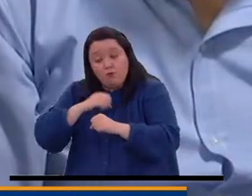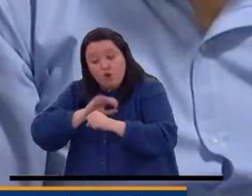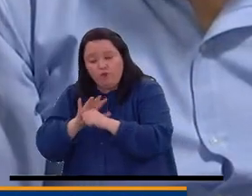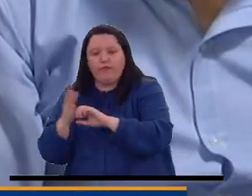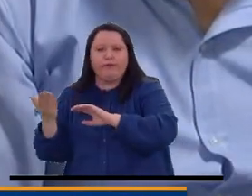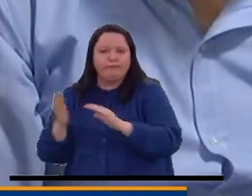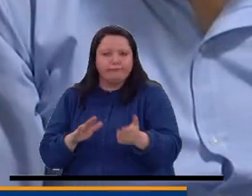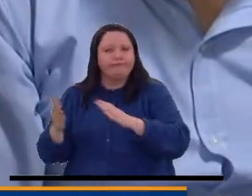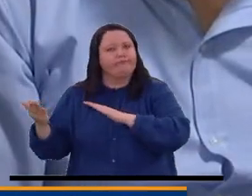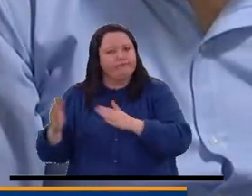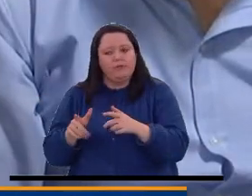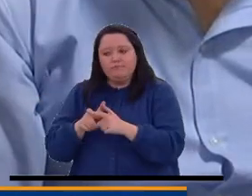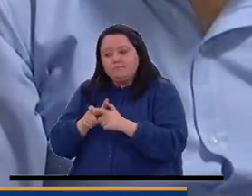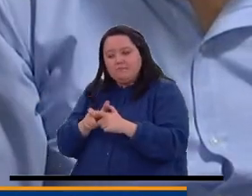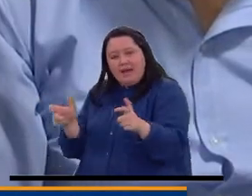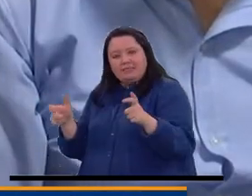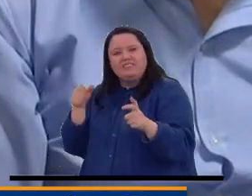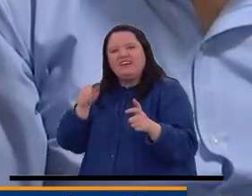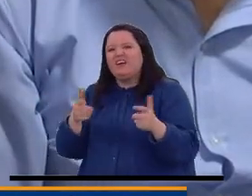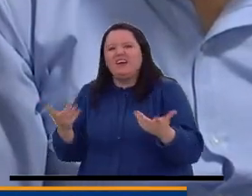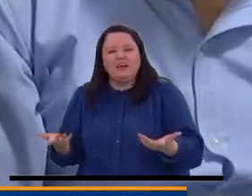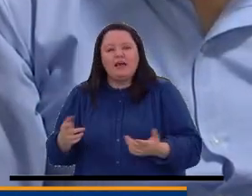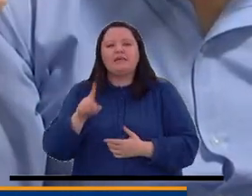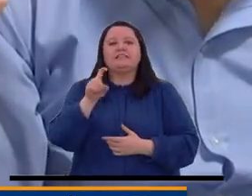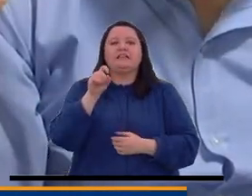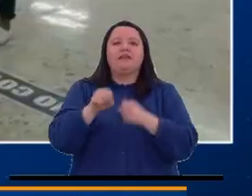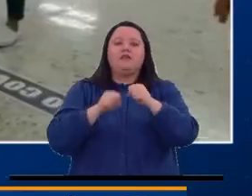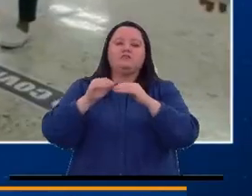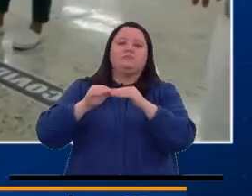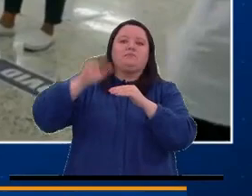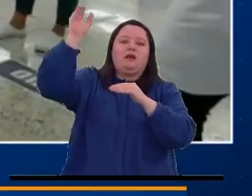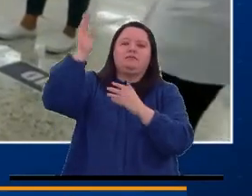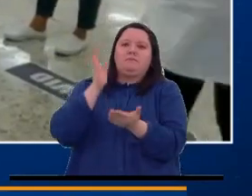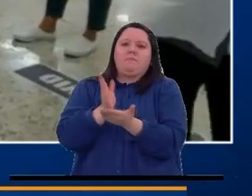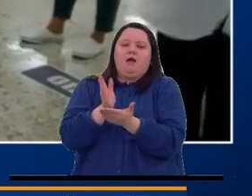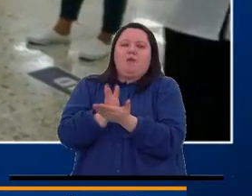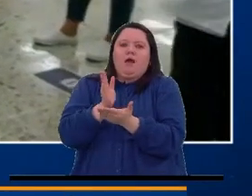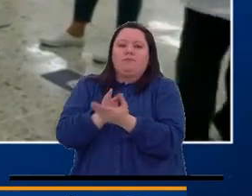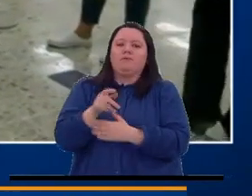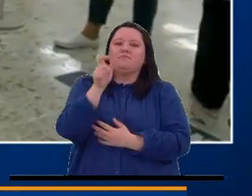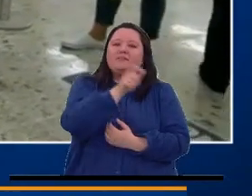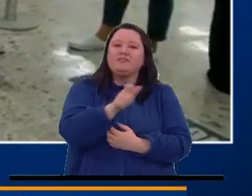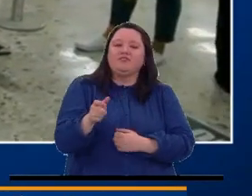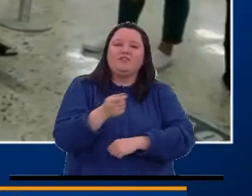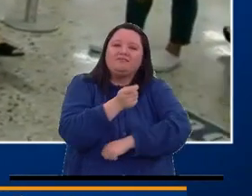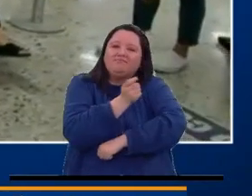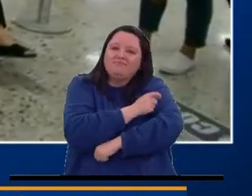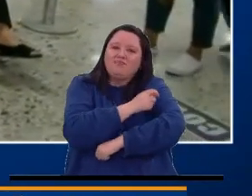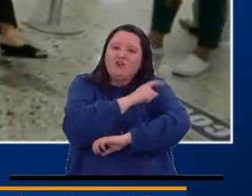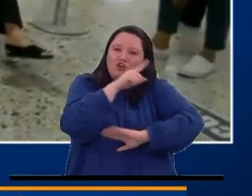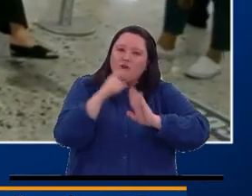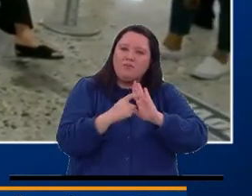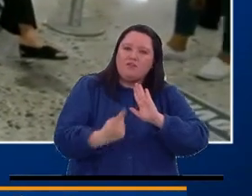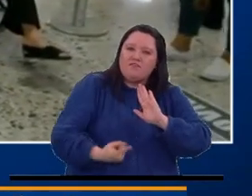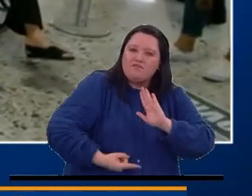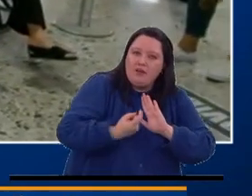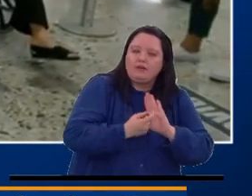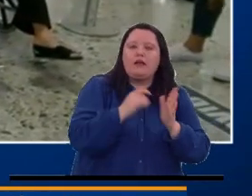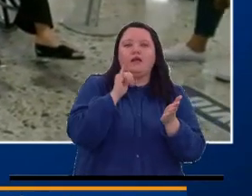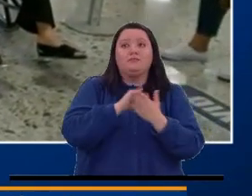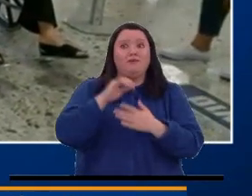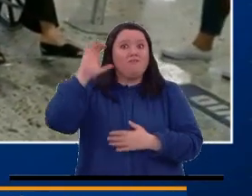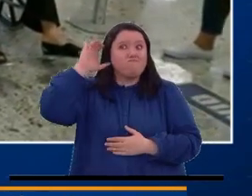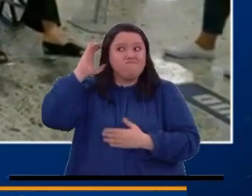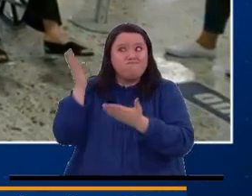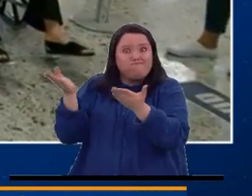de muertes por COVID es en mayores de 60 años. Personas con esquemas incompletos de vacunación cuando tenemos